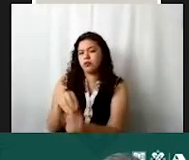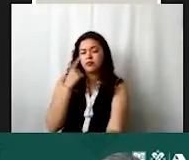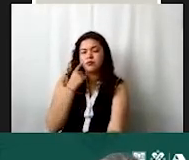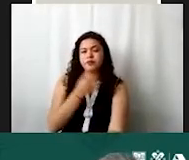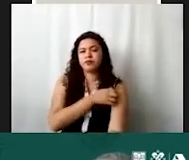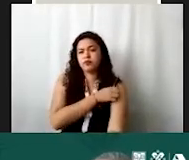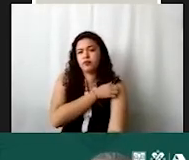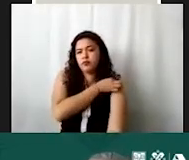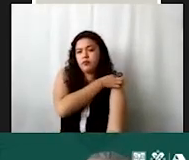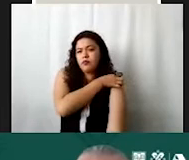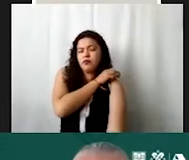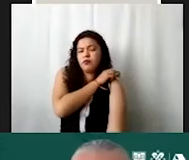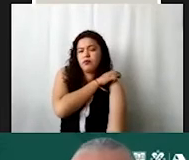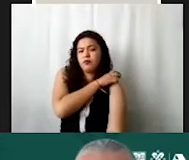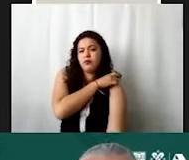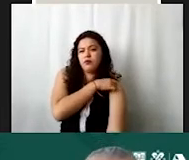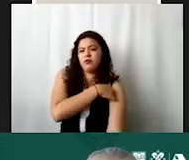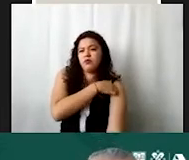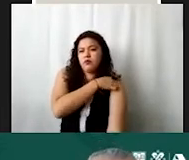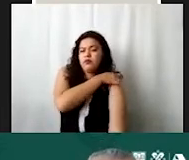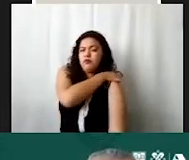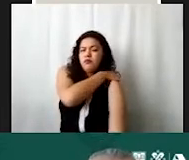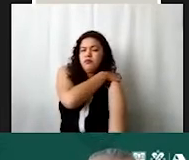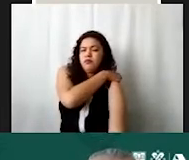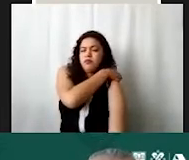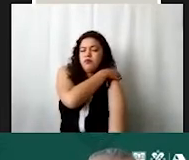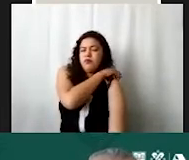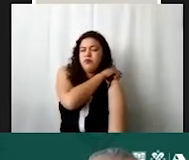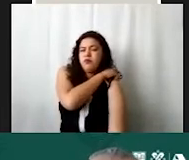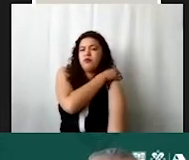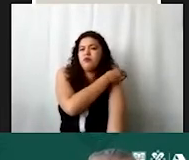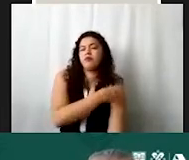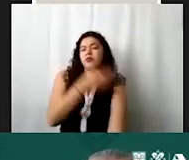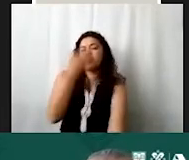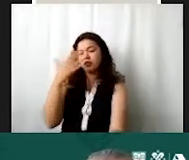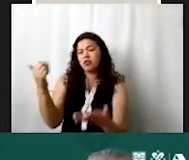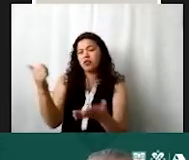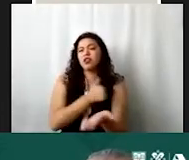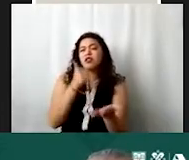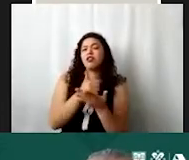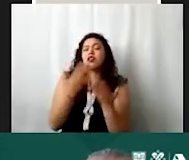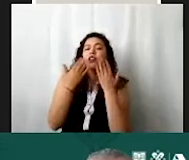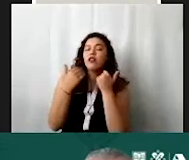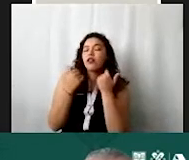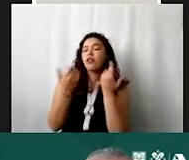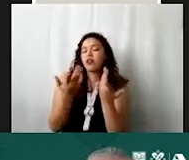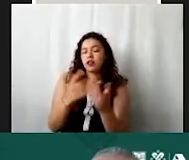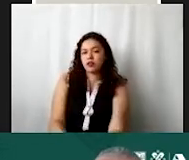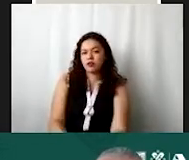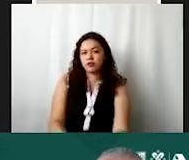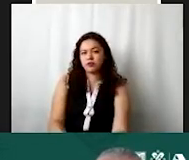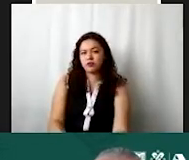que de repente hay patronos que no se encuentran en la ciudad entonces es un poco